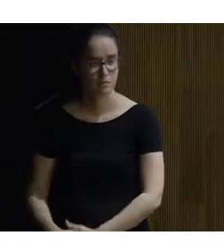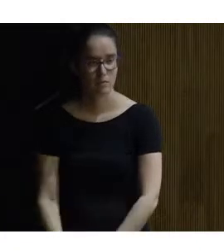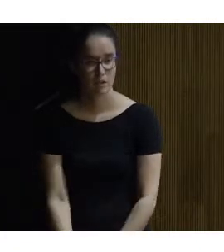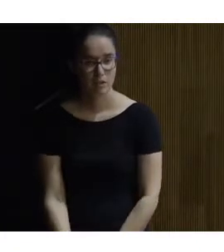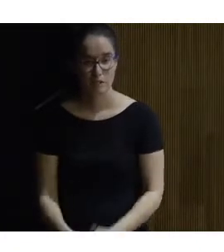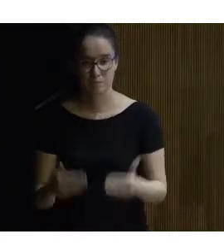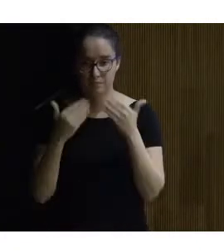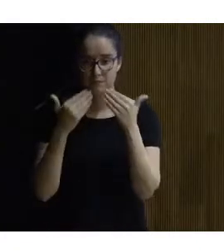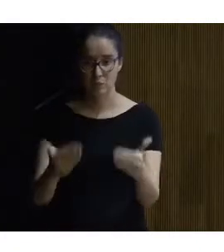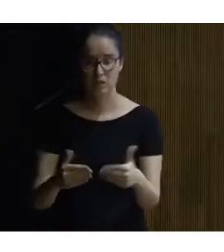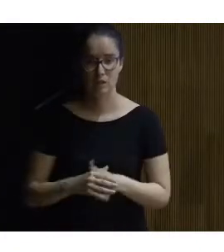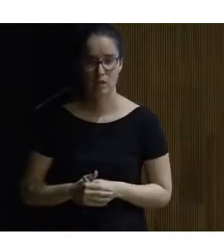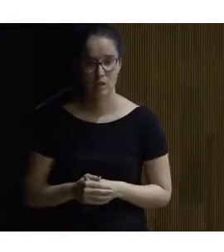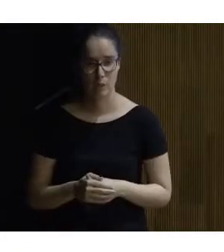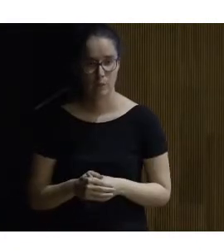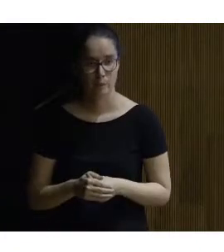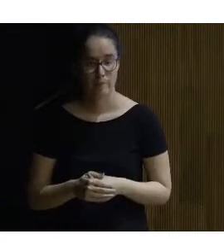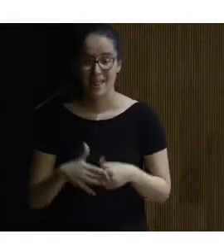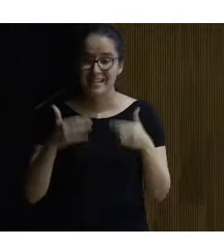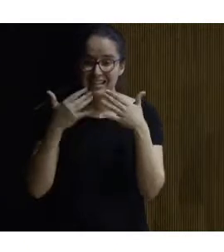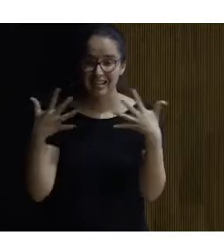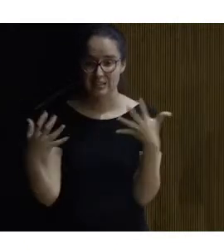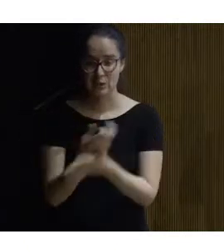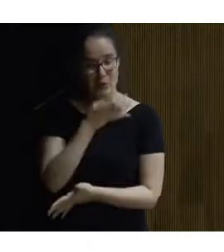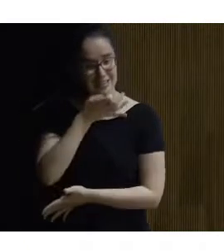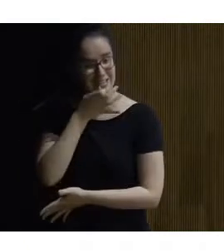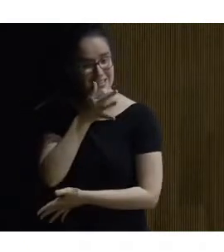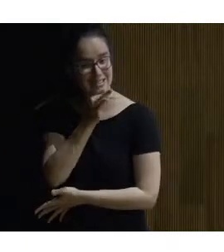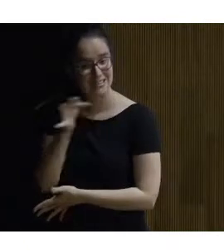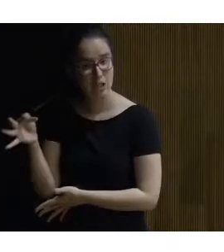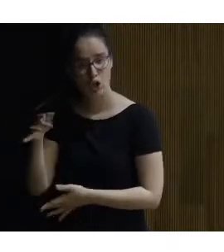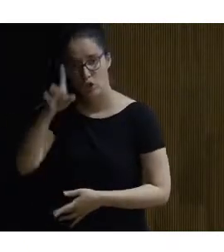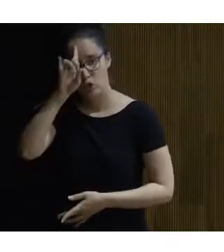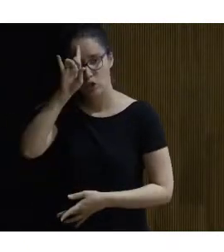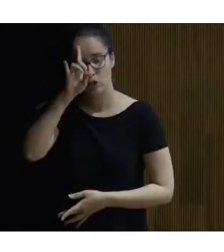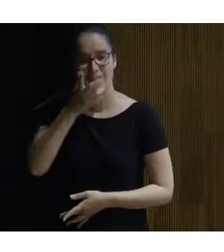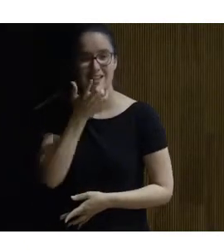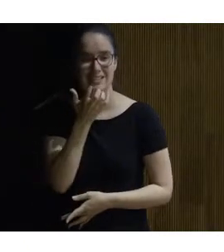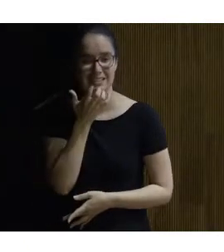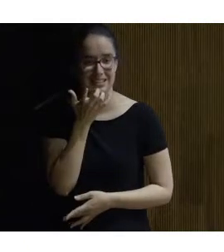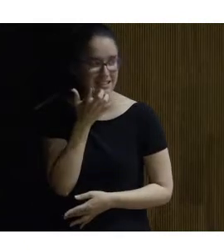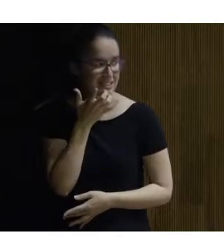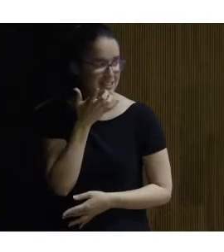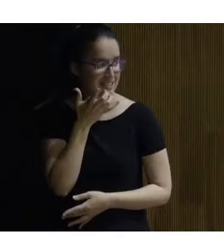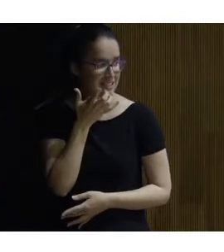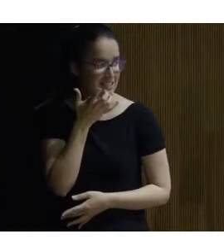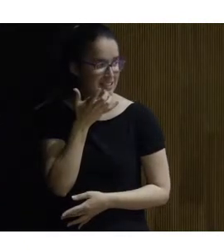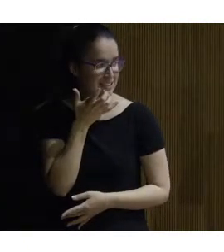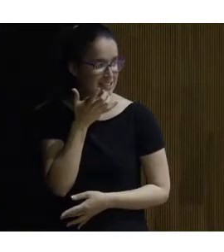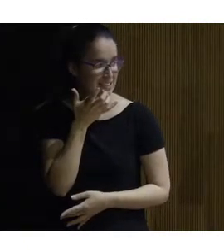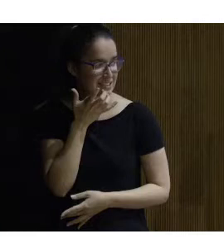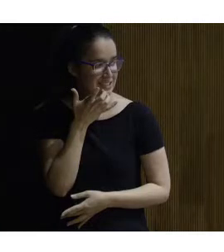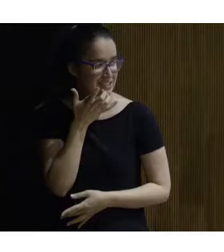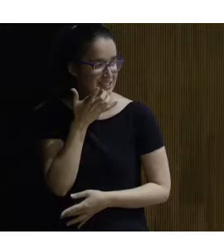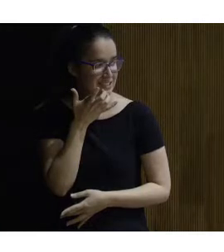muchas gracias y gracias a todos los ponentes no sé si luego bueno